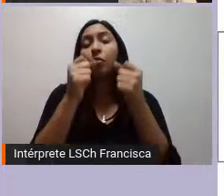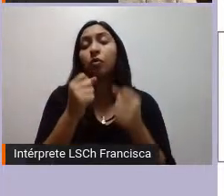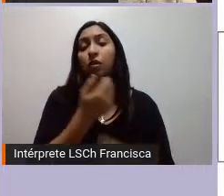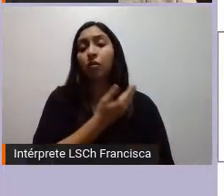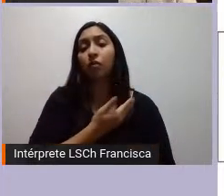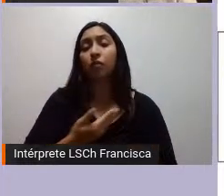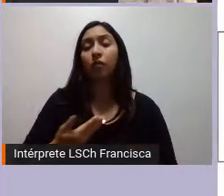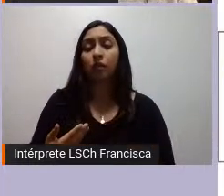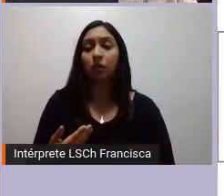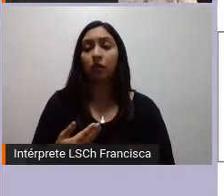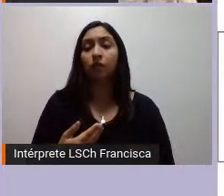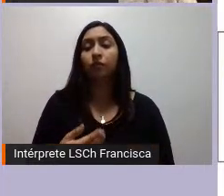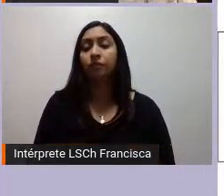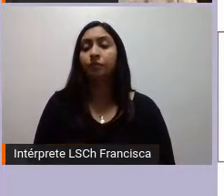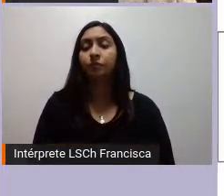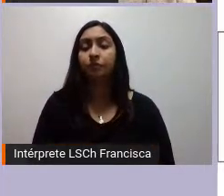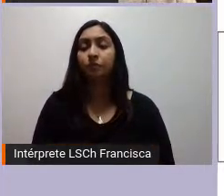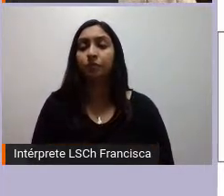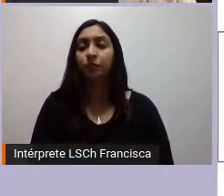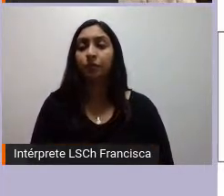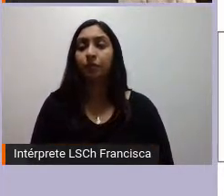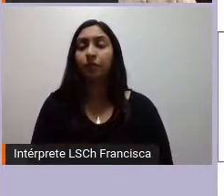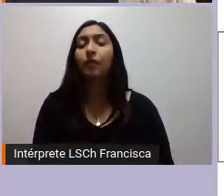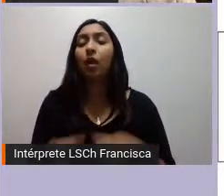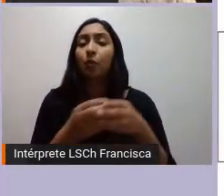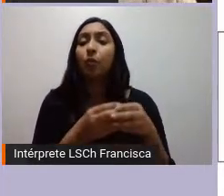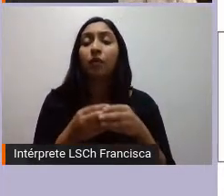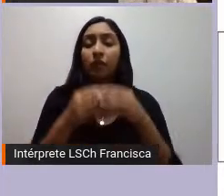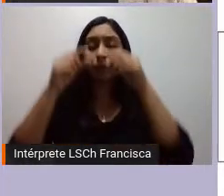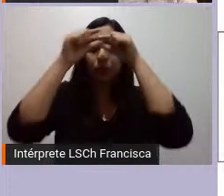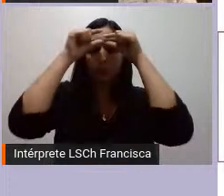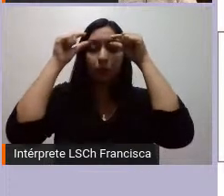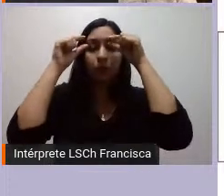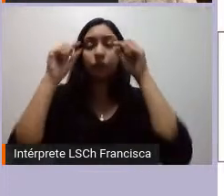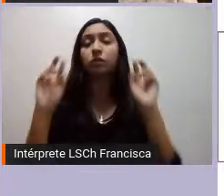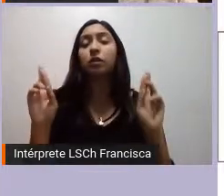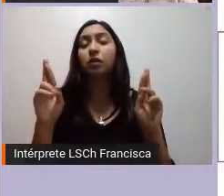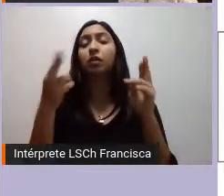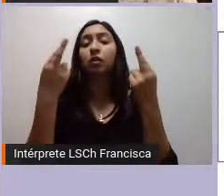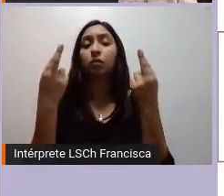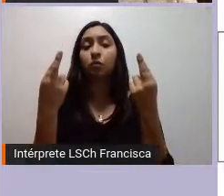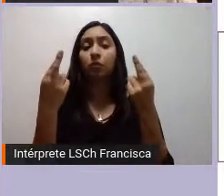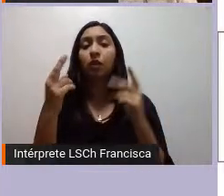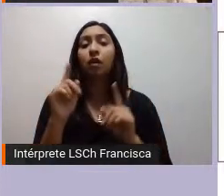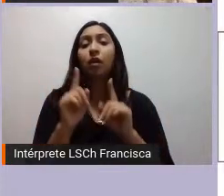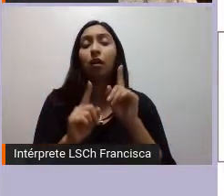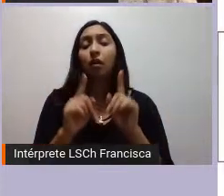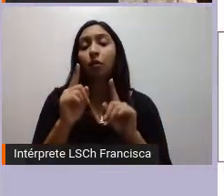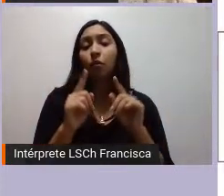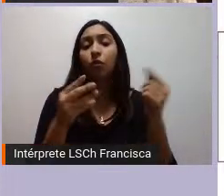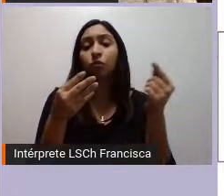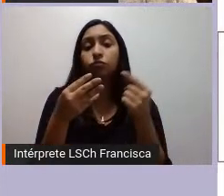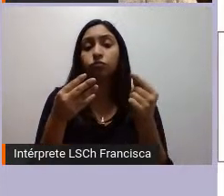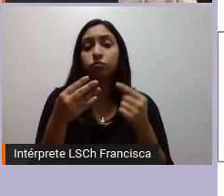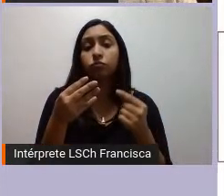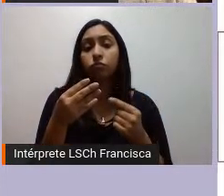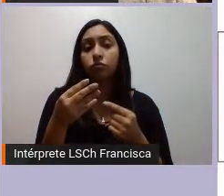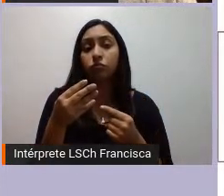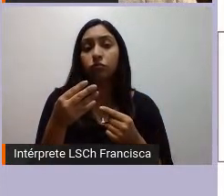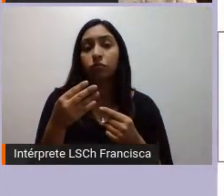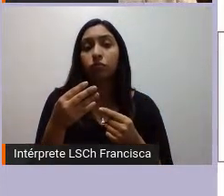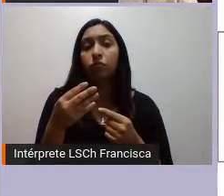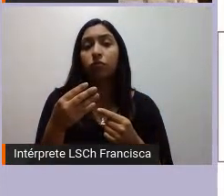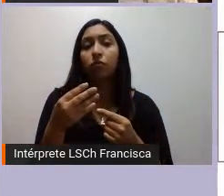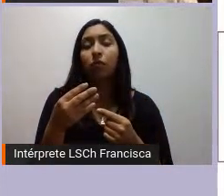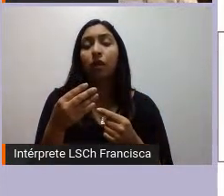del movimiento mapuche recupera las autoridades tradicionales como las conductoras como forma de relacionarse